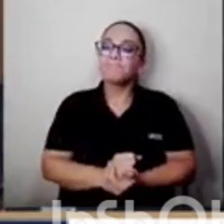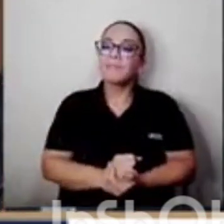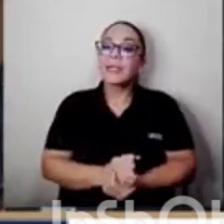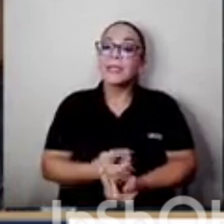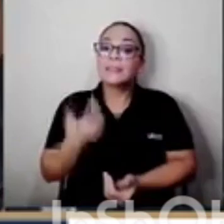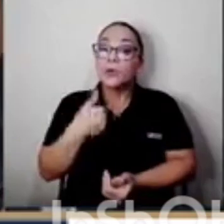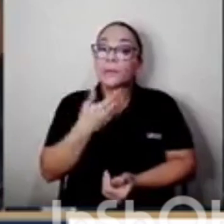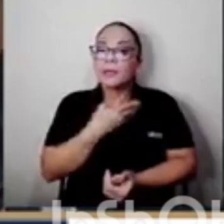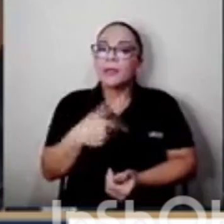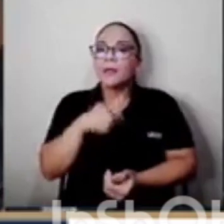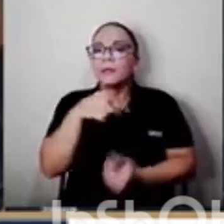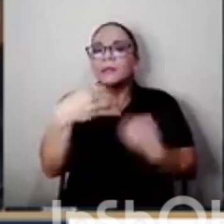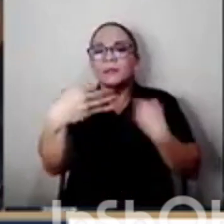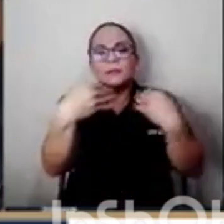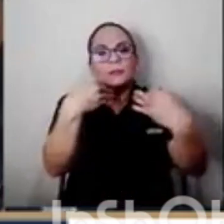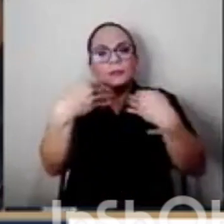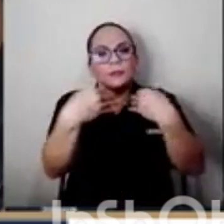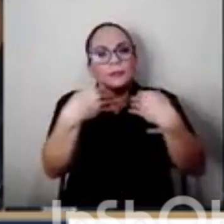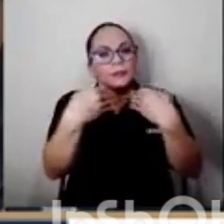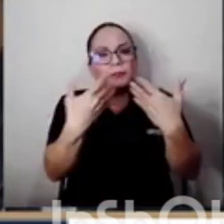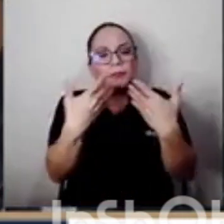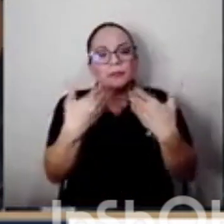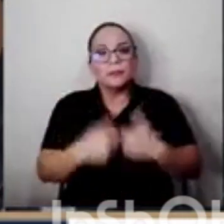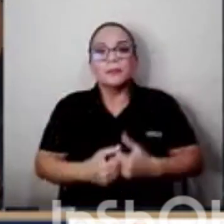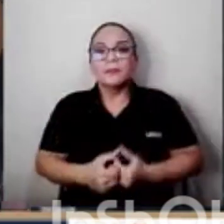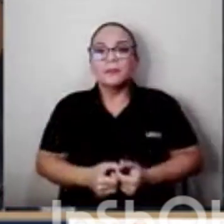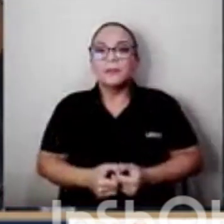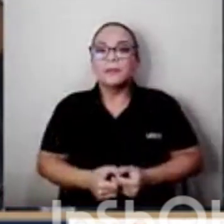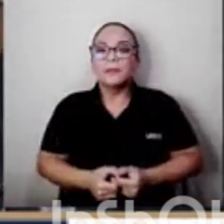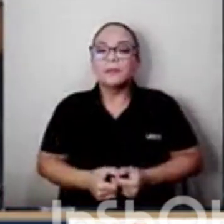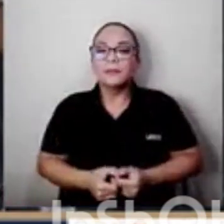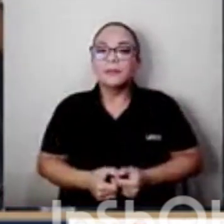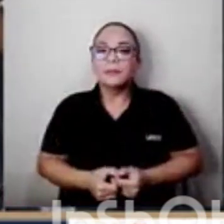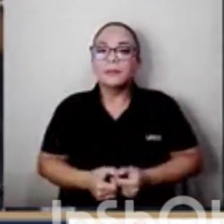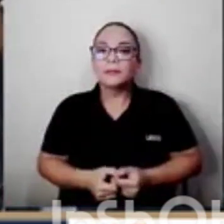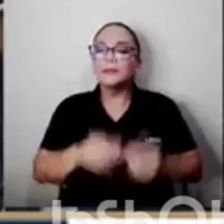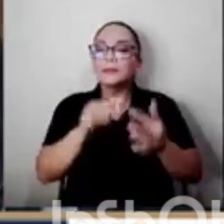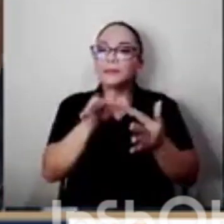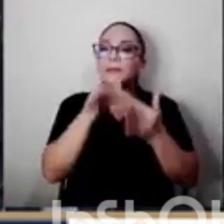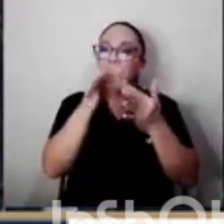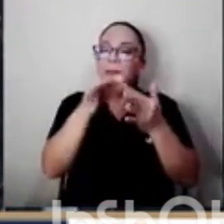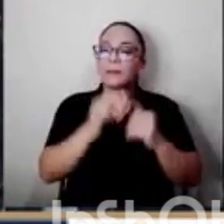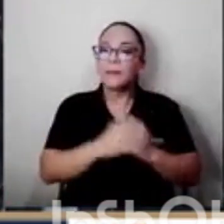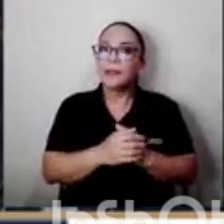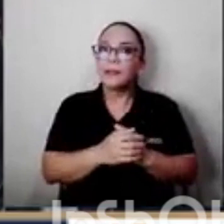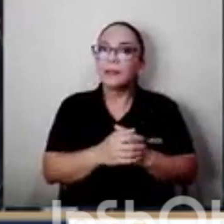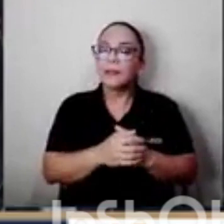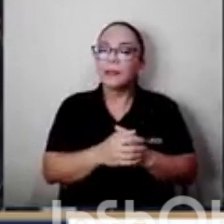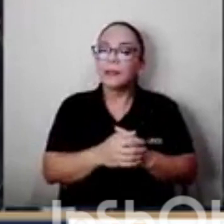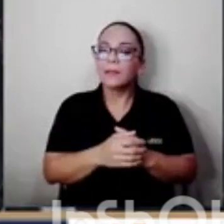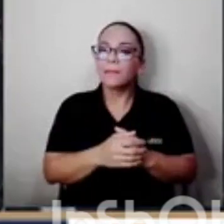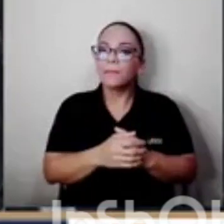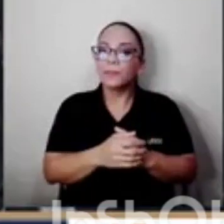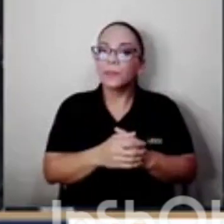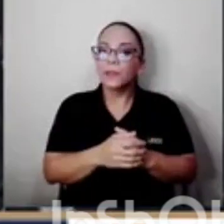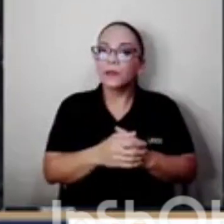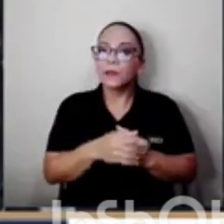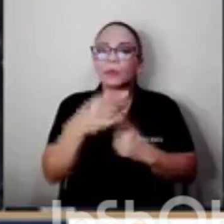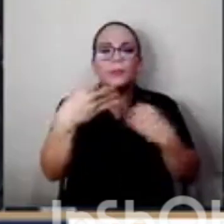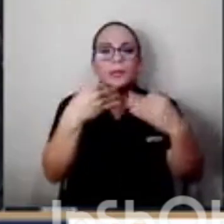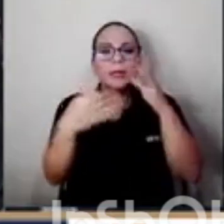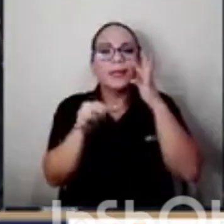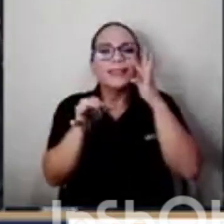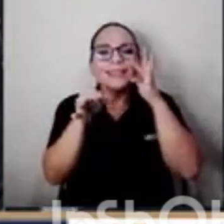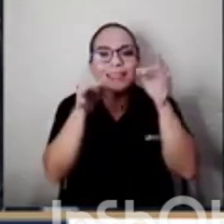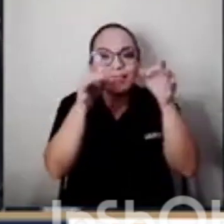explicar principalmente a la ciudadanía la decisión de retirar y de